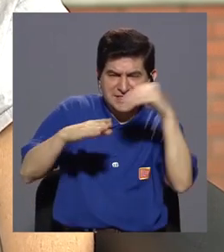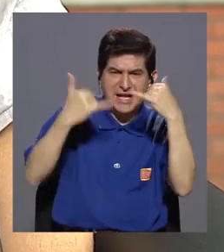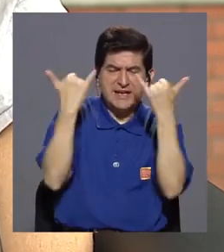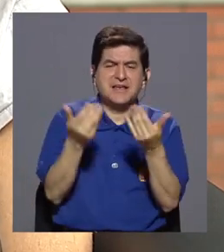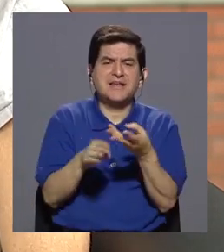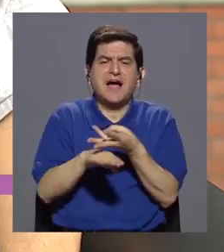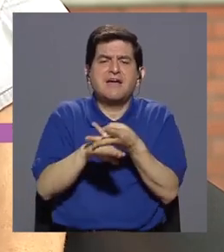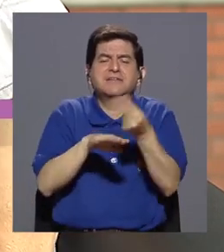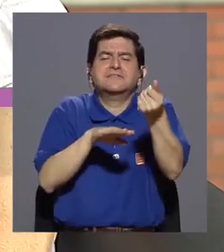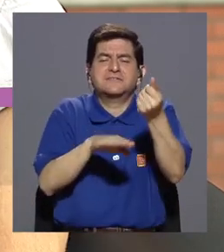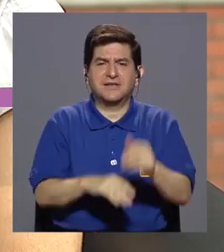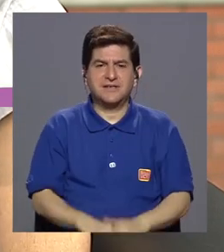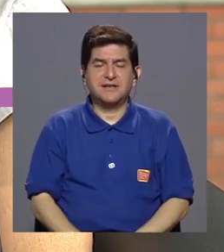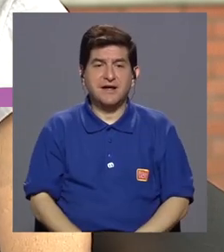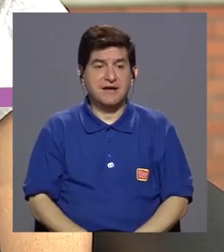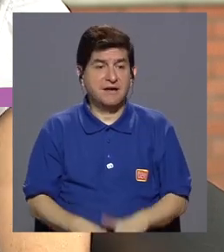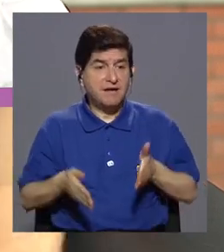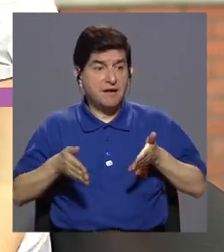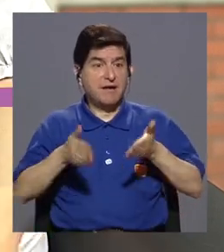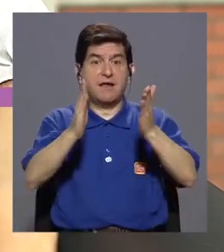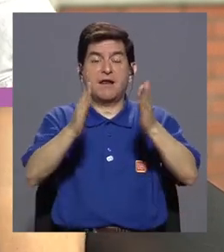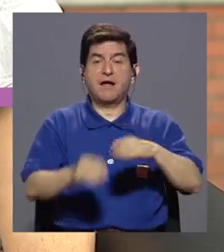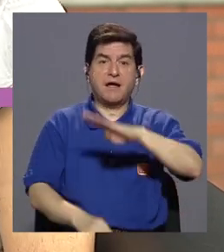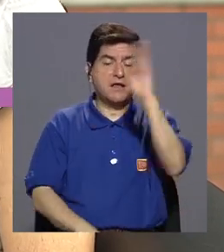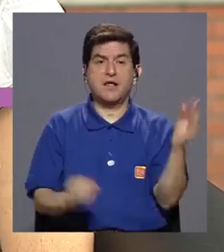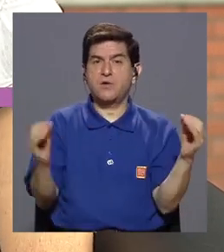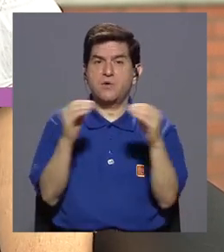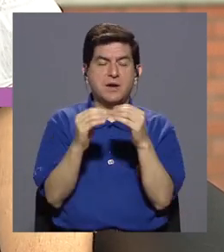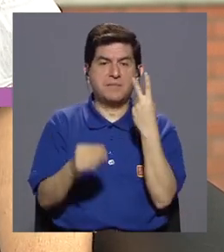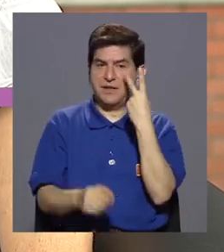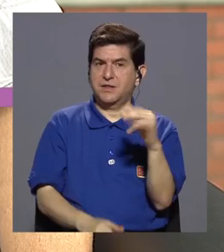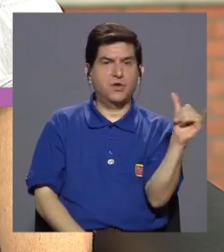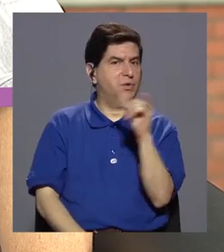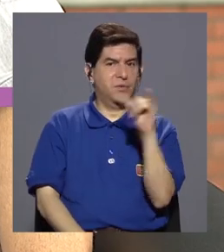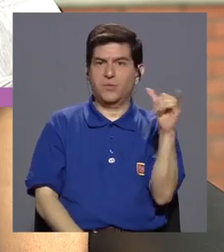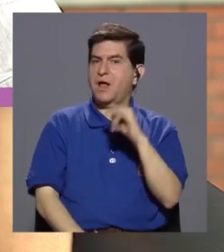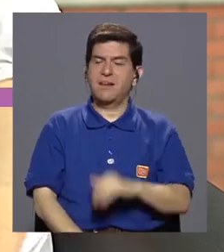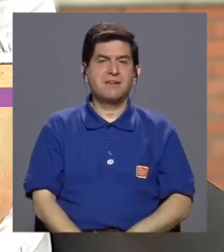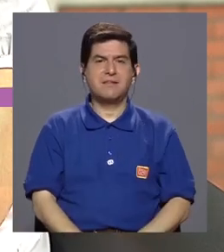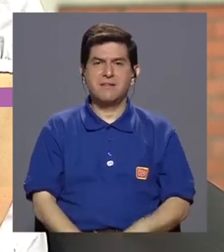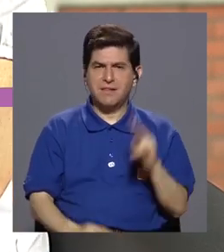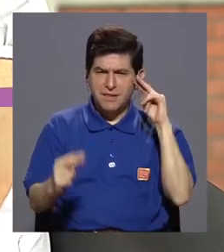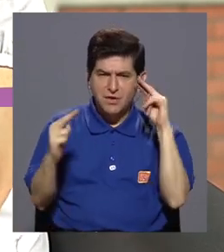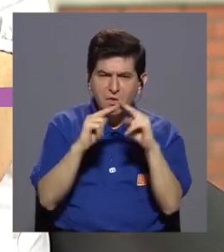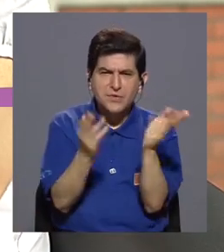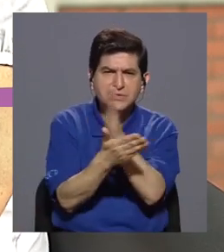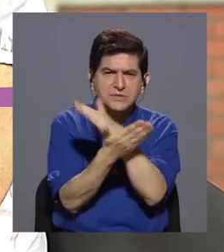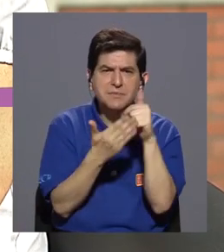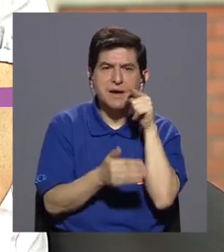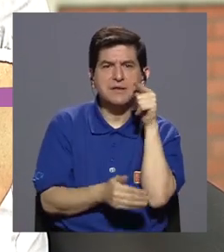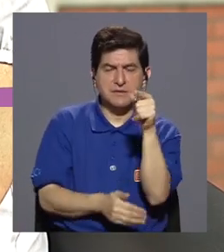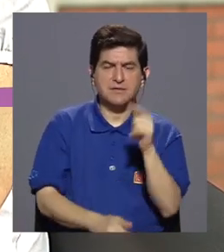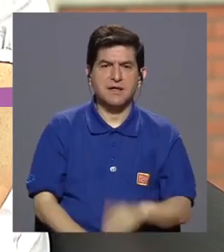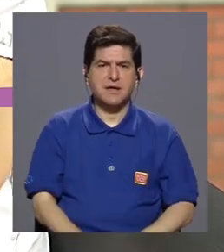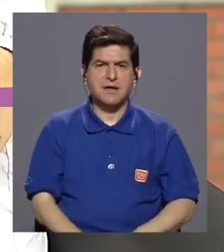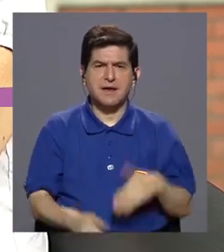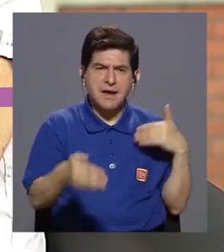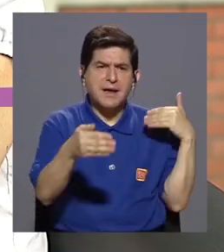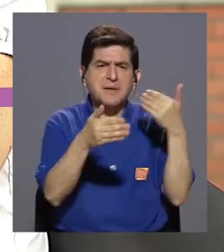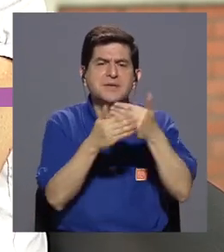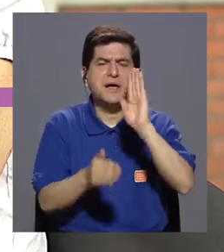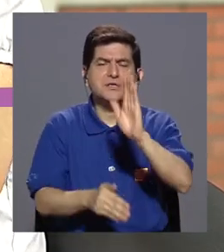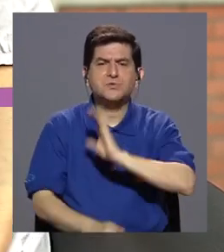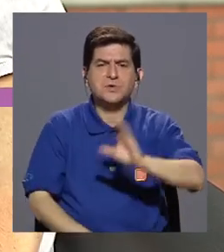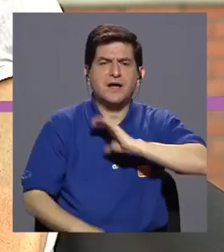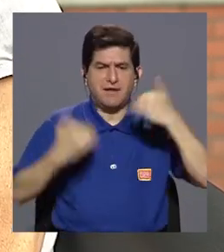eso, sanar. Cuando salga a la calle, nunca más te podré ver igual. He conocido una parte de ti que me acerca a tu